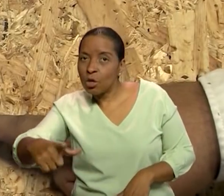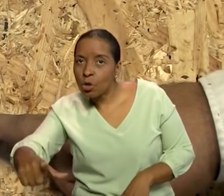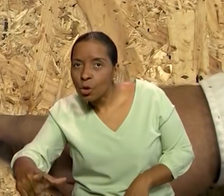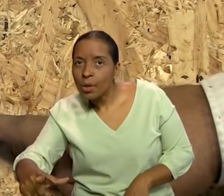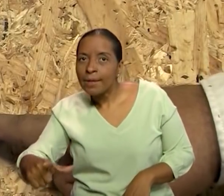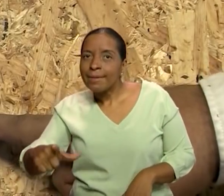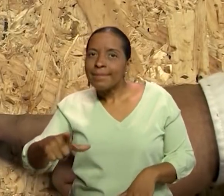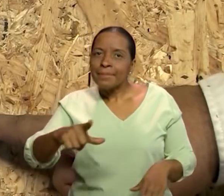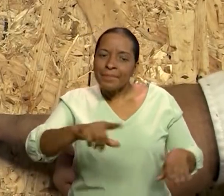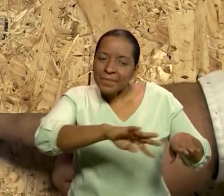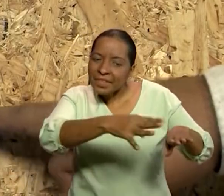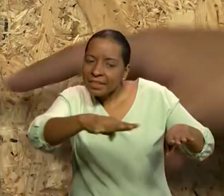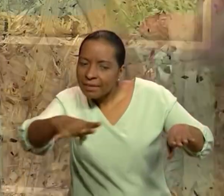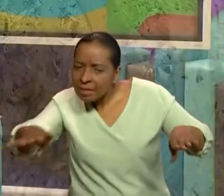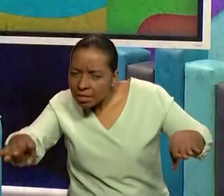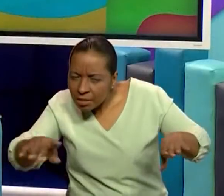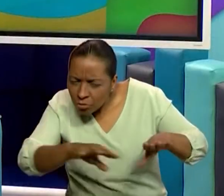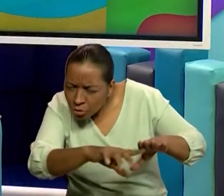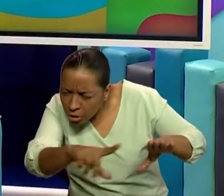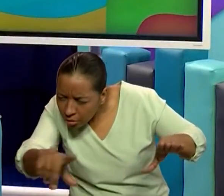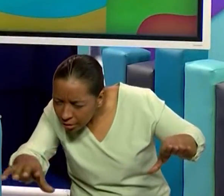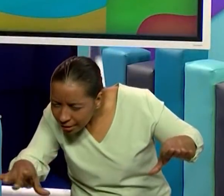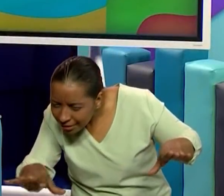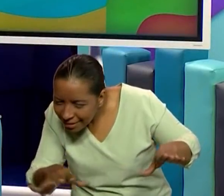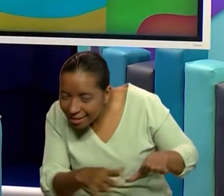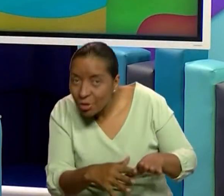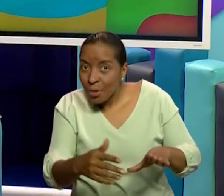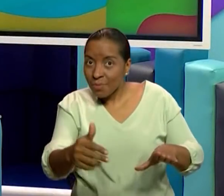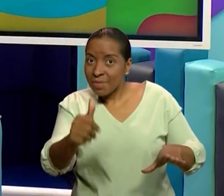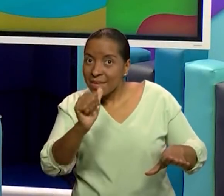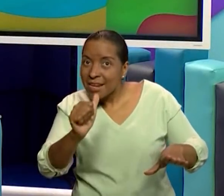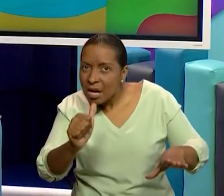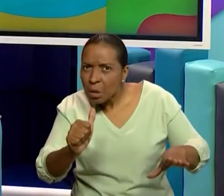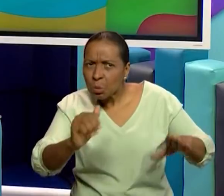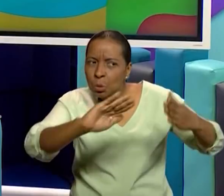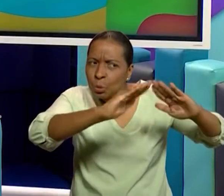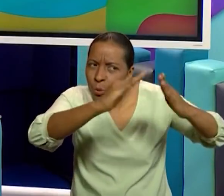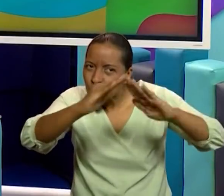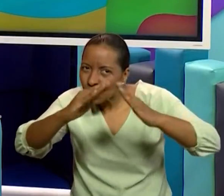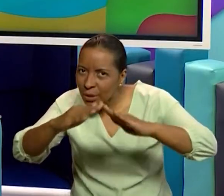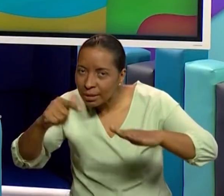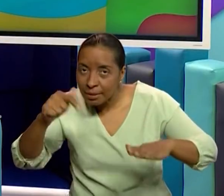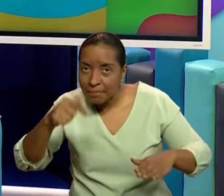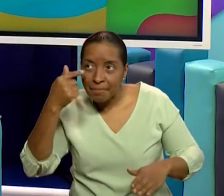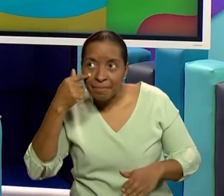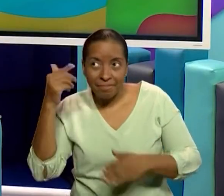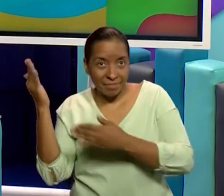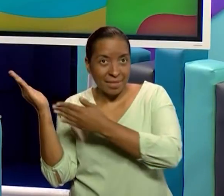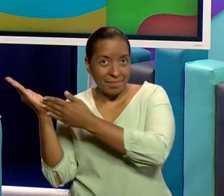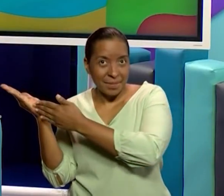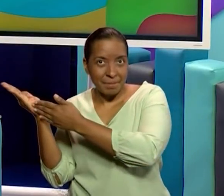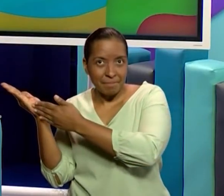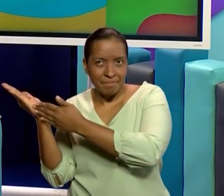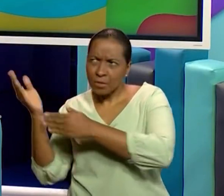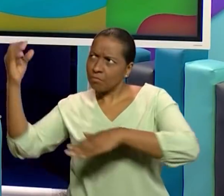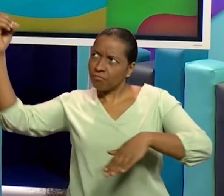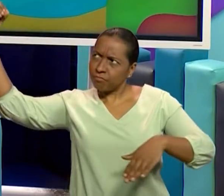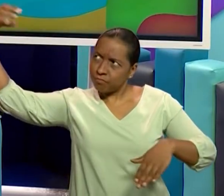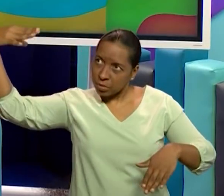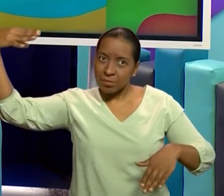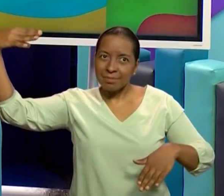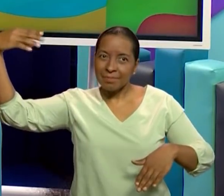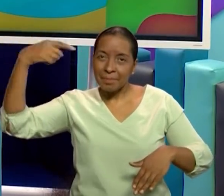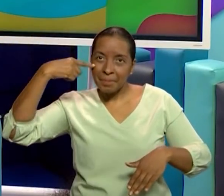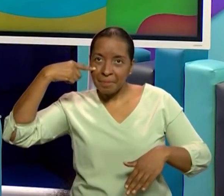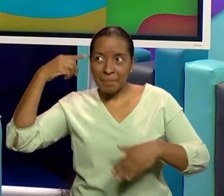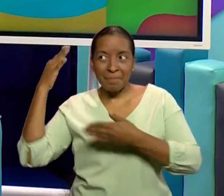océanos y charquitos del patio. Aquí vemos, vamos a poner nuestra primera, ¿verdad? Aquí lo vamos a poner, aquí